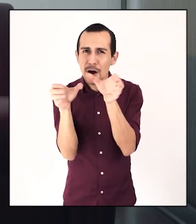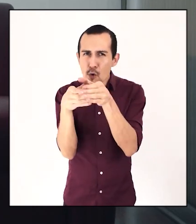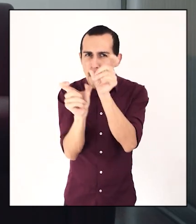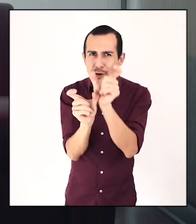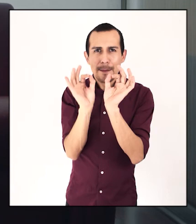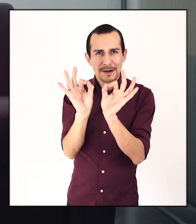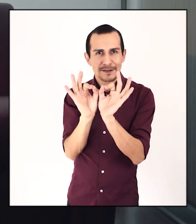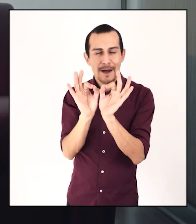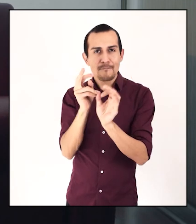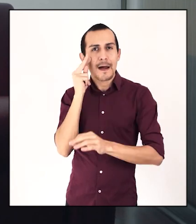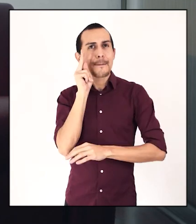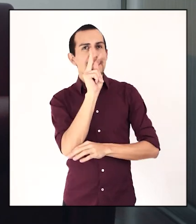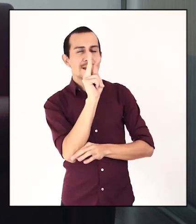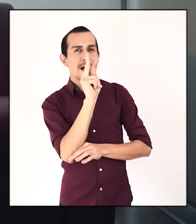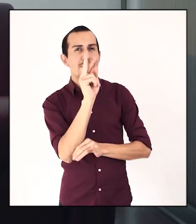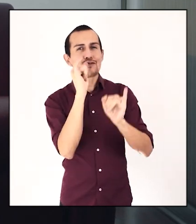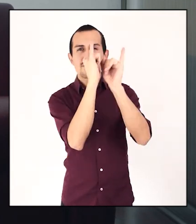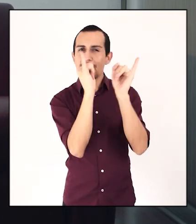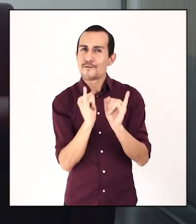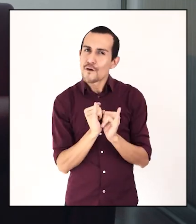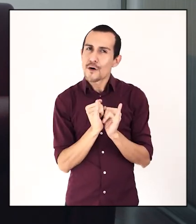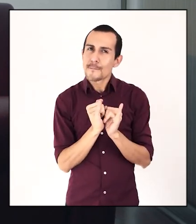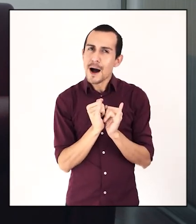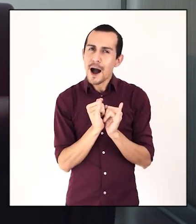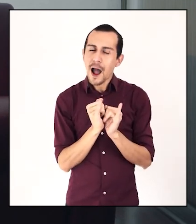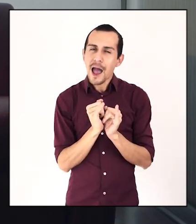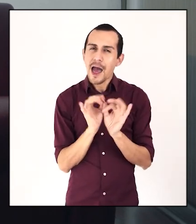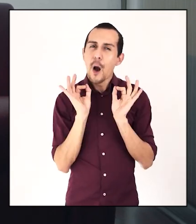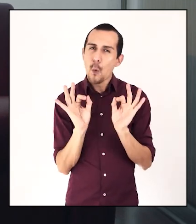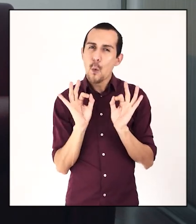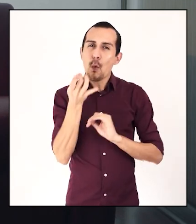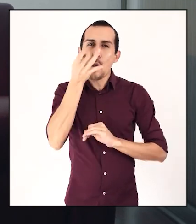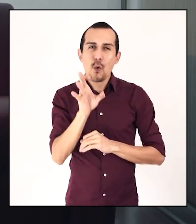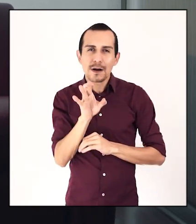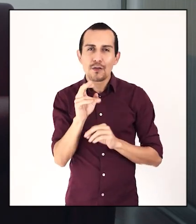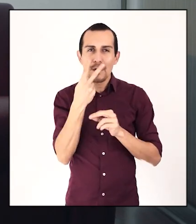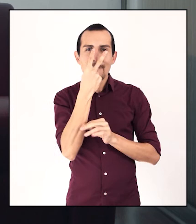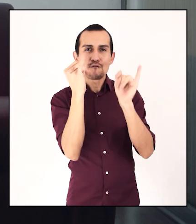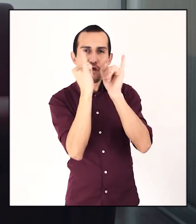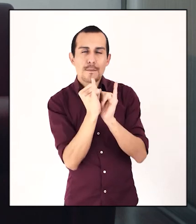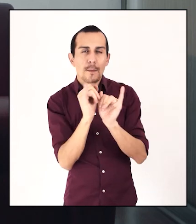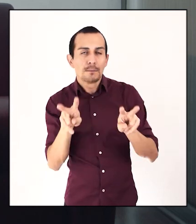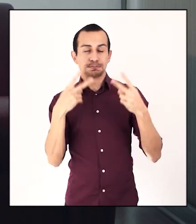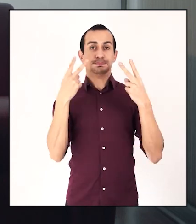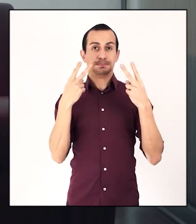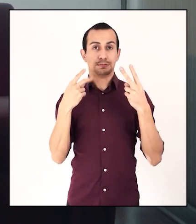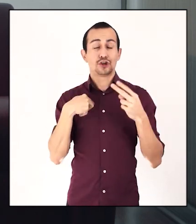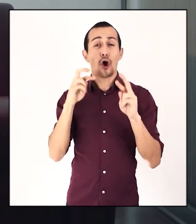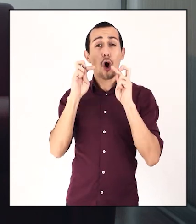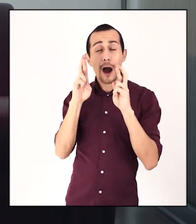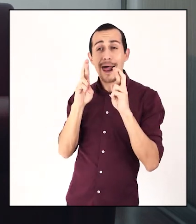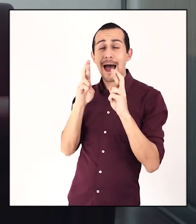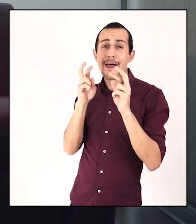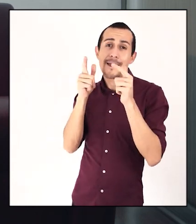particulares van a percibir la obra de una manera inédita, de una manera reveladora, y espero tener la